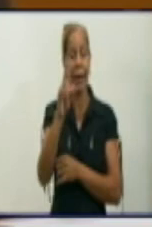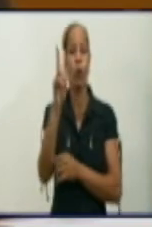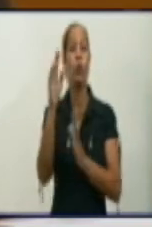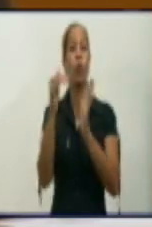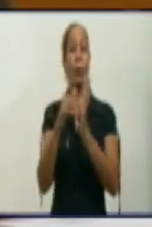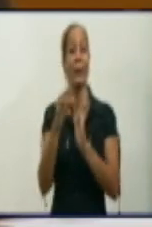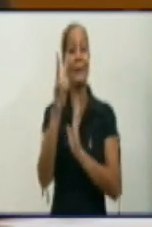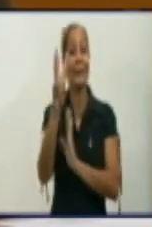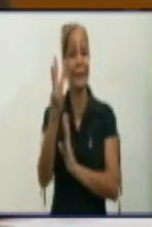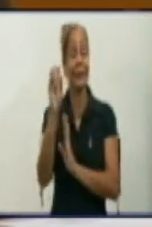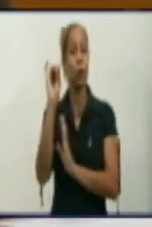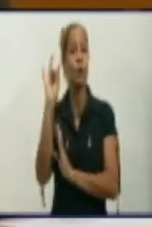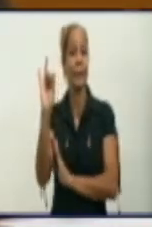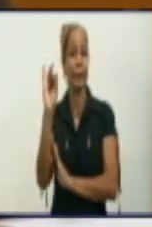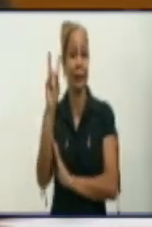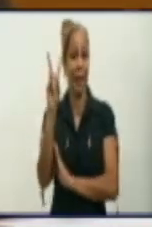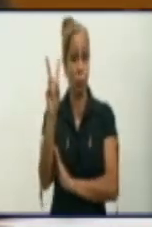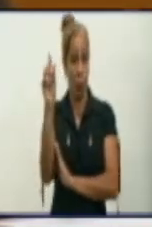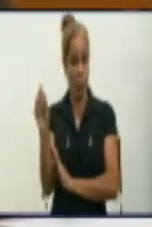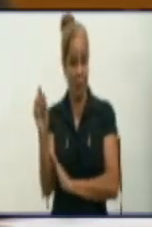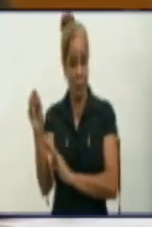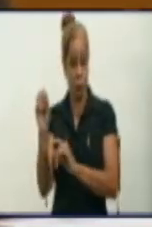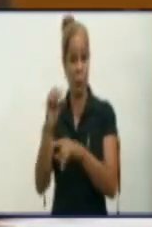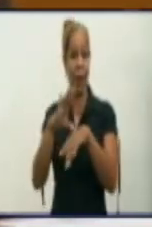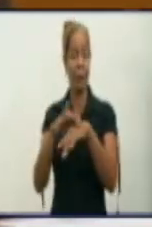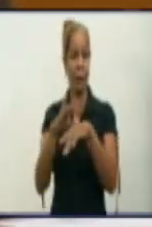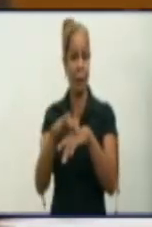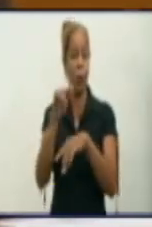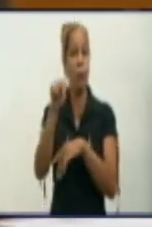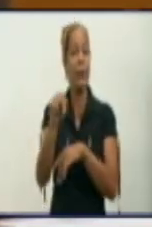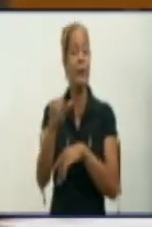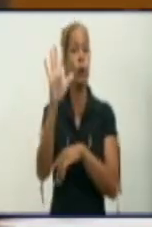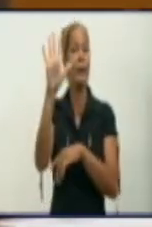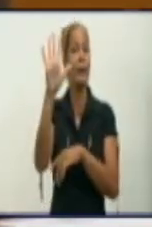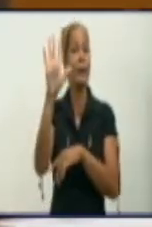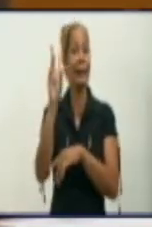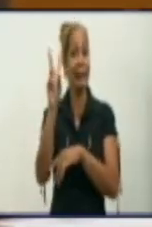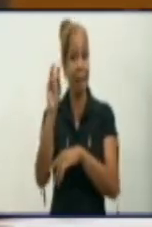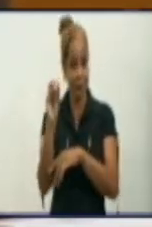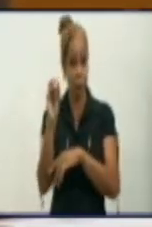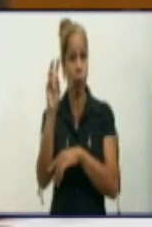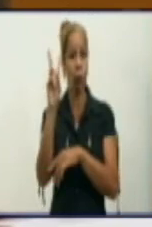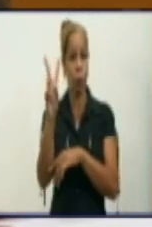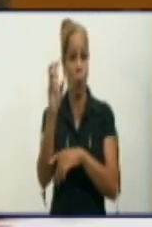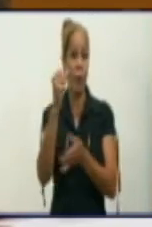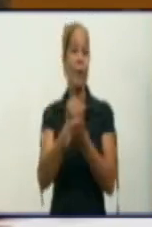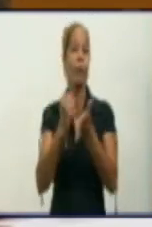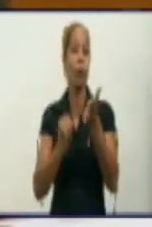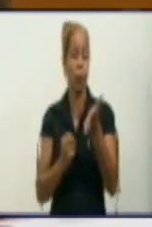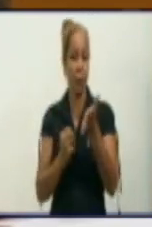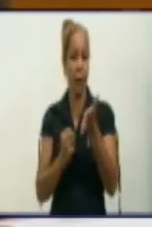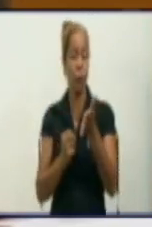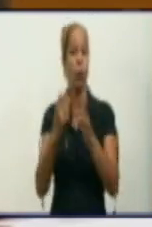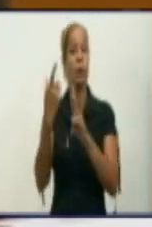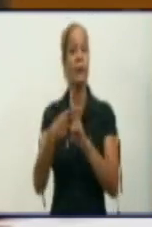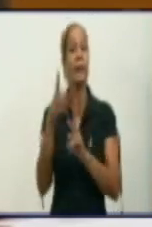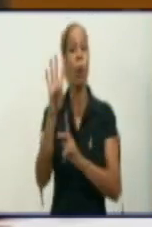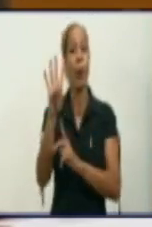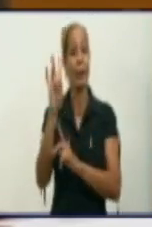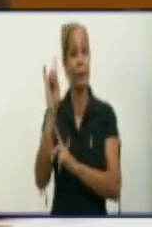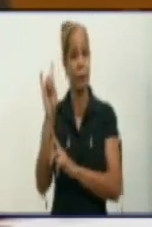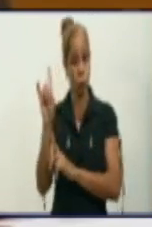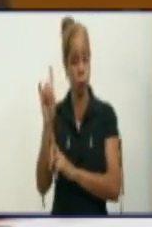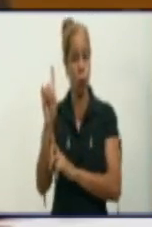.372 pacientes, de ellos 502 confirmados activos dentro de la provincia y 41 fuera de la